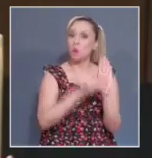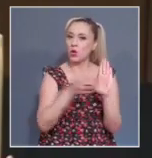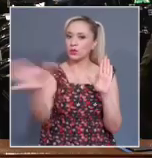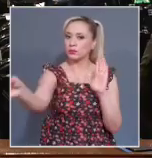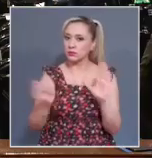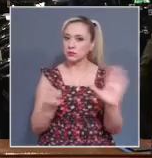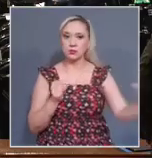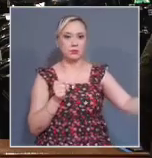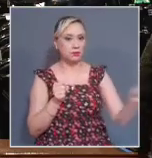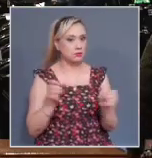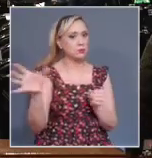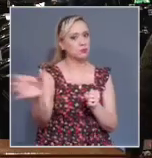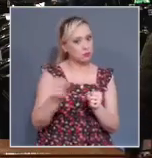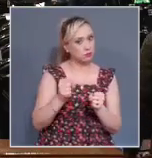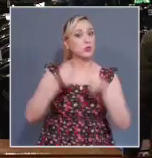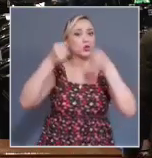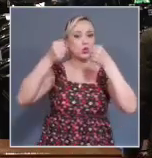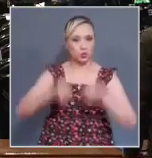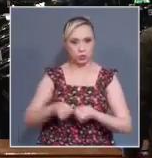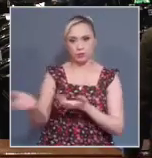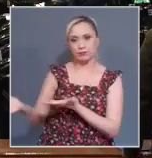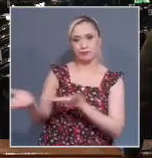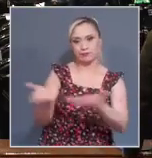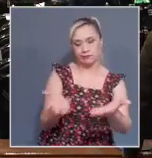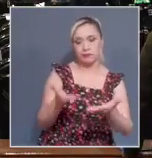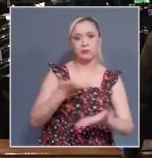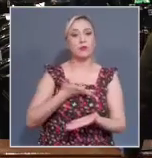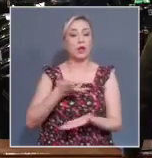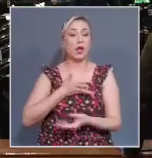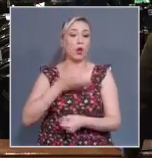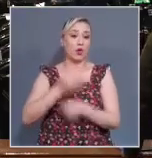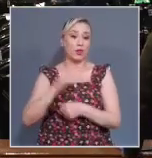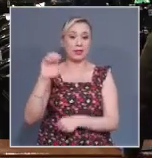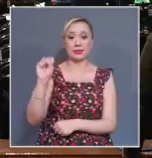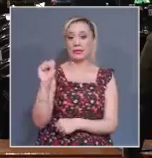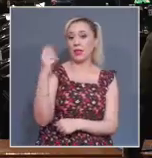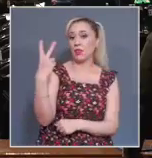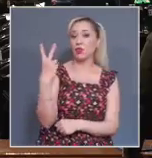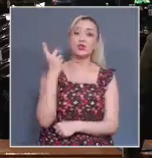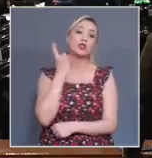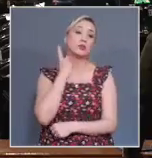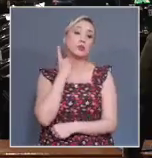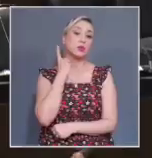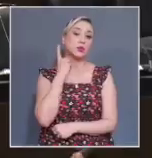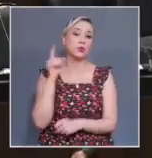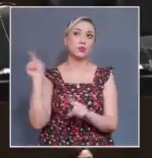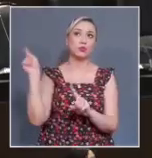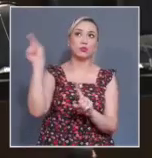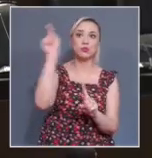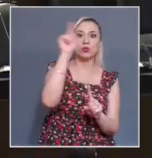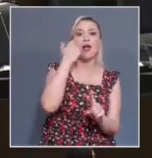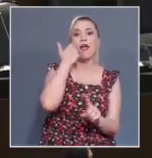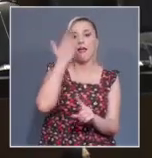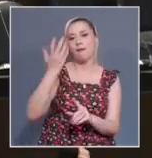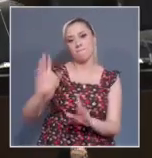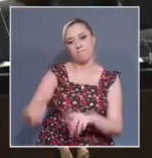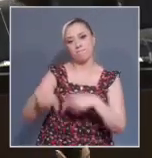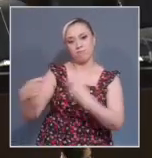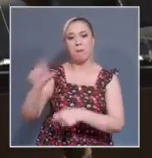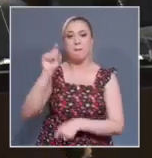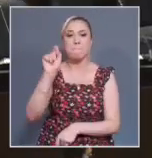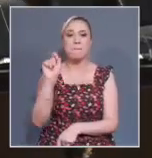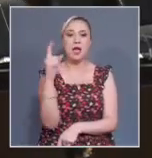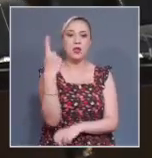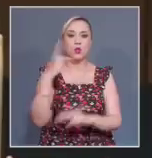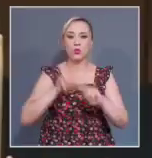entre. Destacó que a la fecha hay 62 diputaciones por acciones afirmativas, de las cuales 21 curules son de comunidades